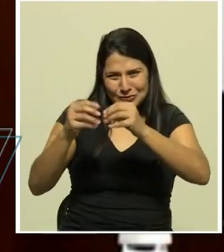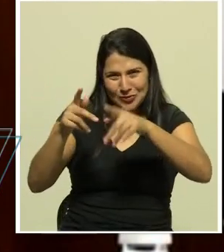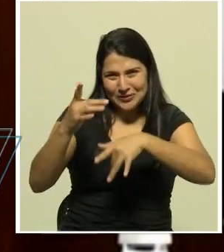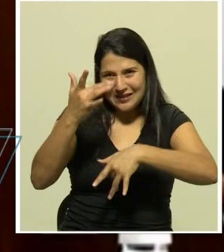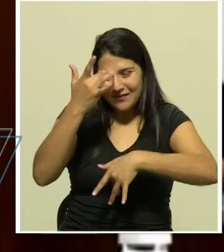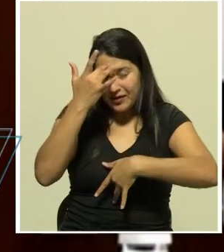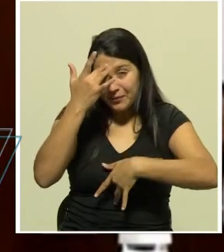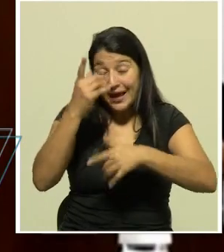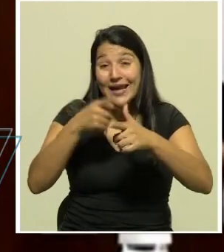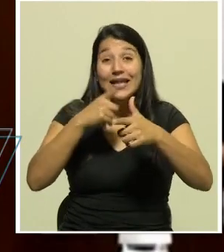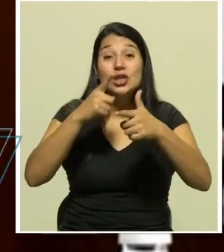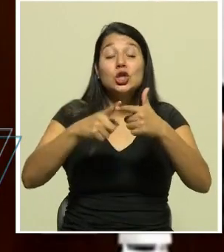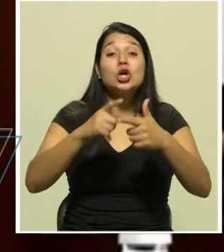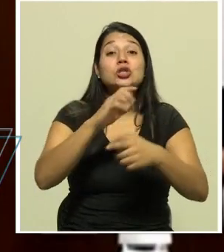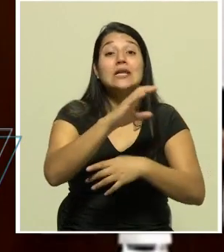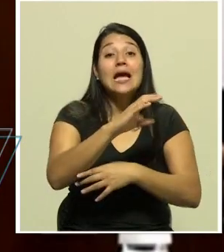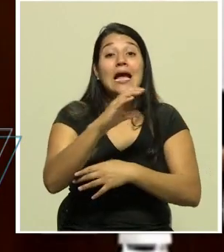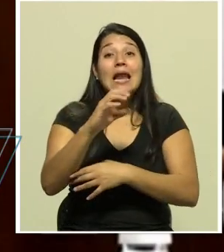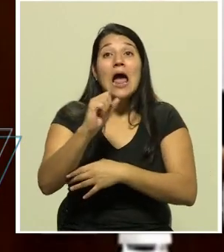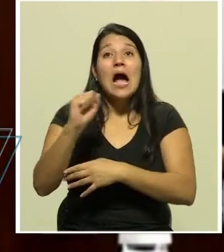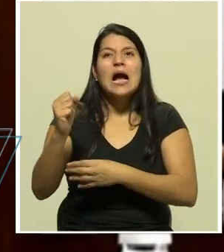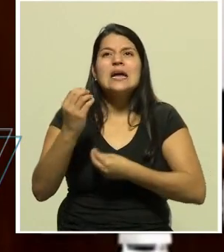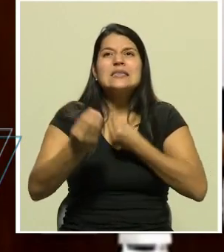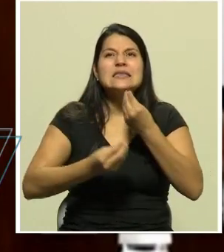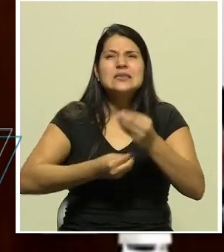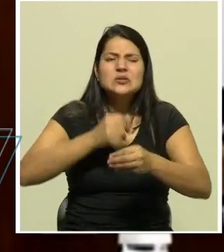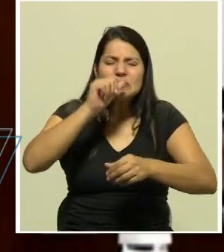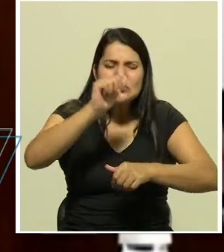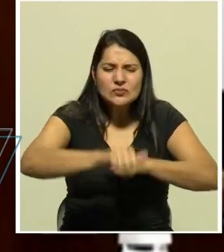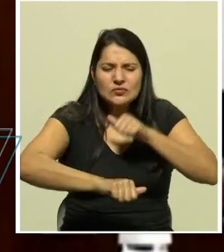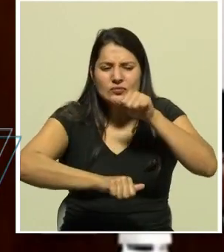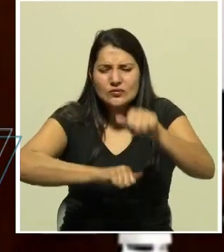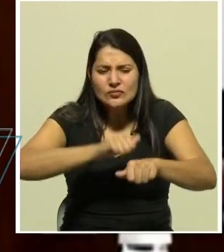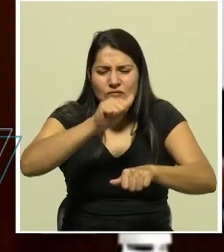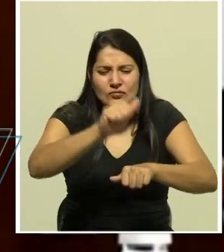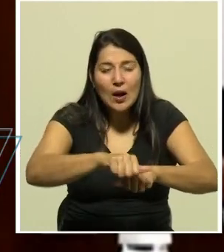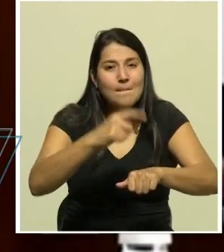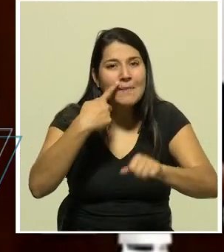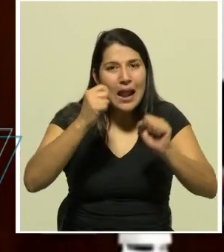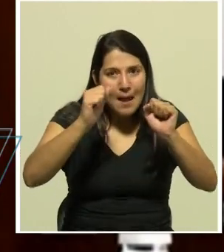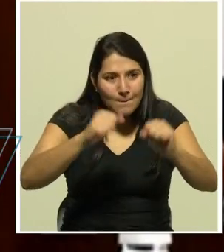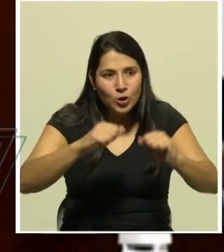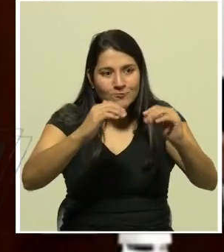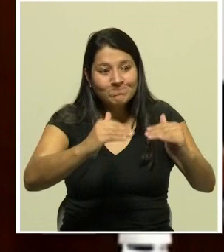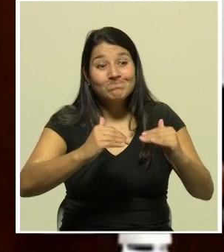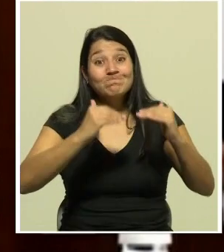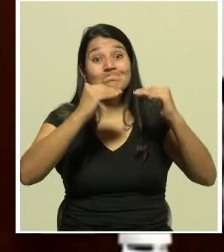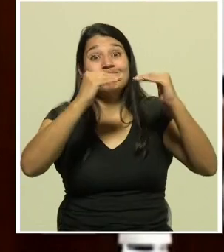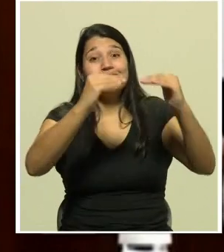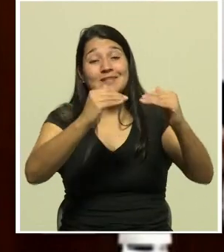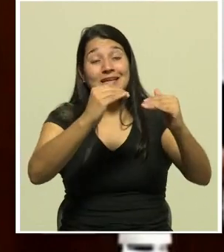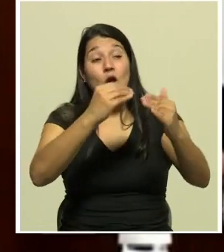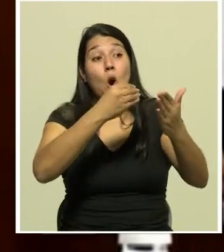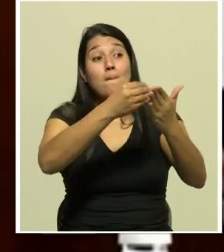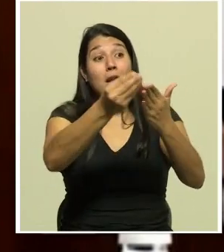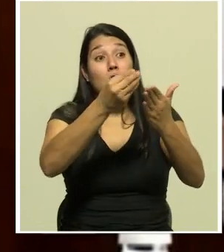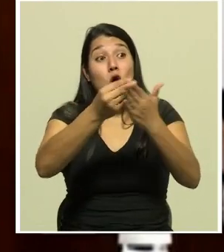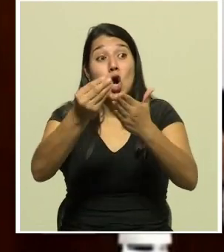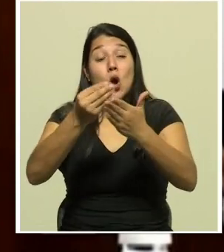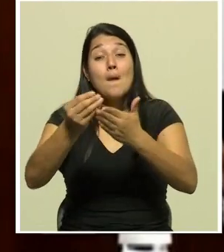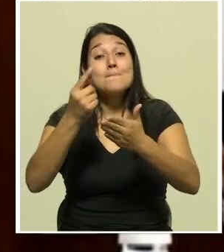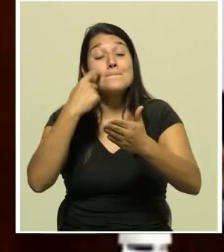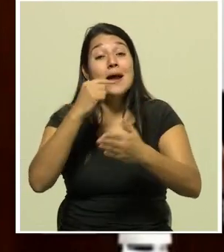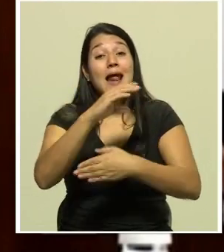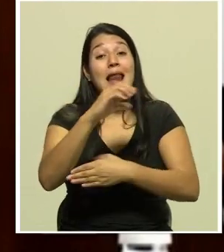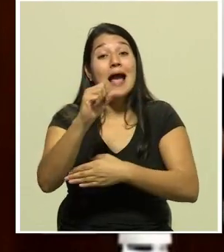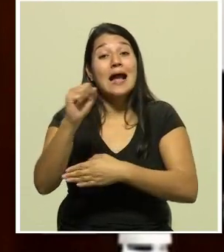esfuerzo por elevar la capacidad plena de la institución para poder atender la